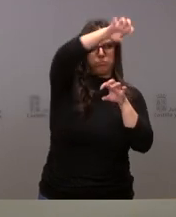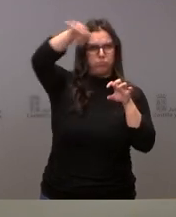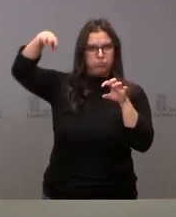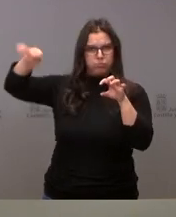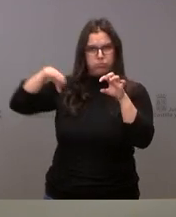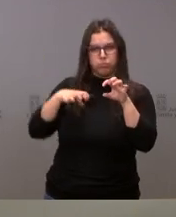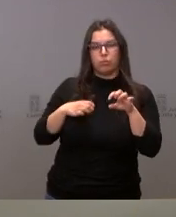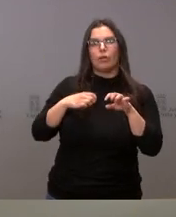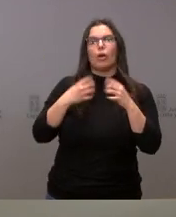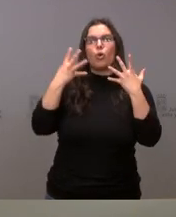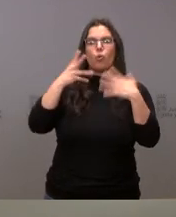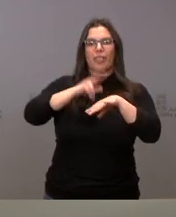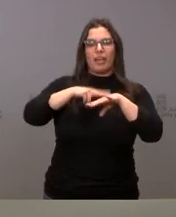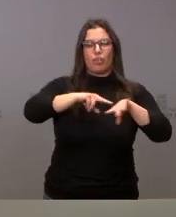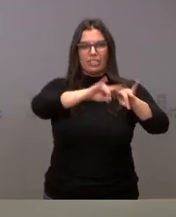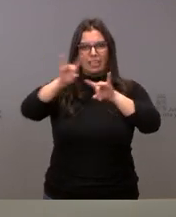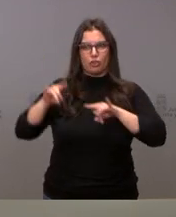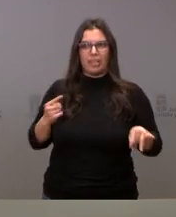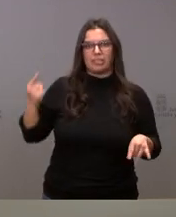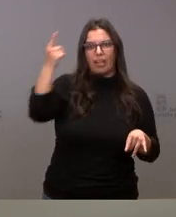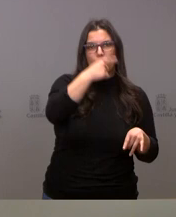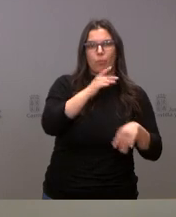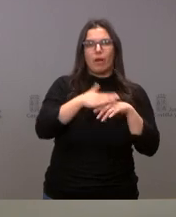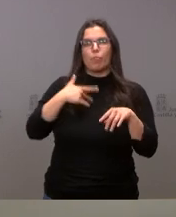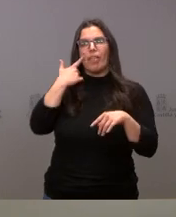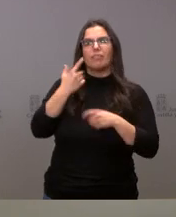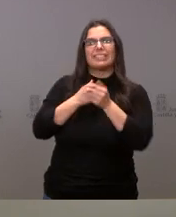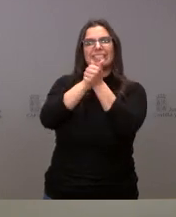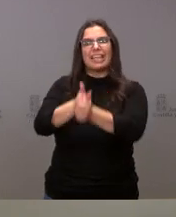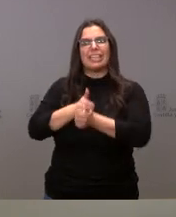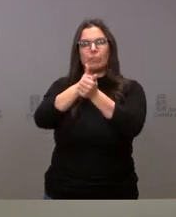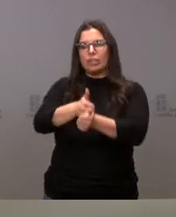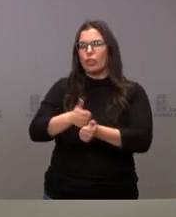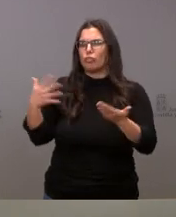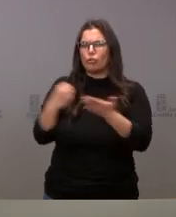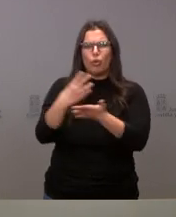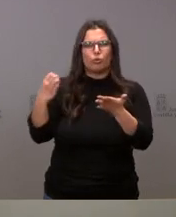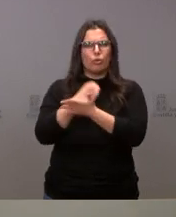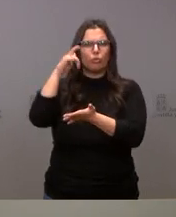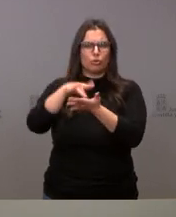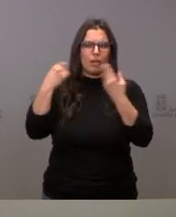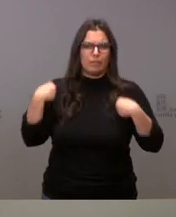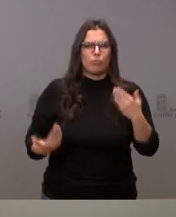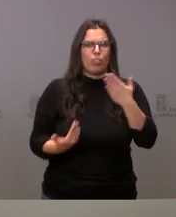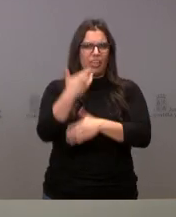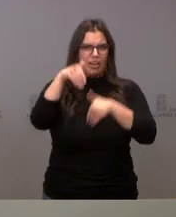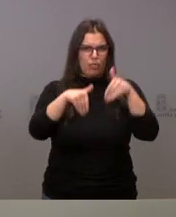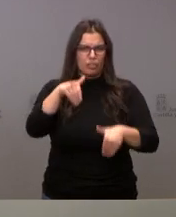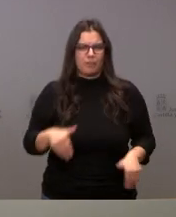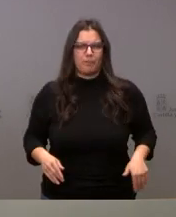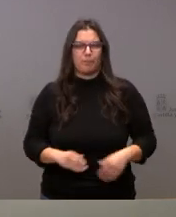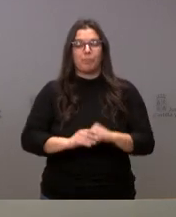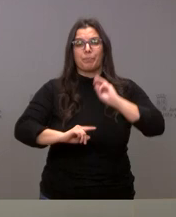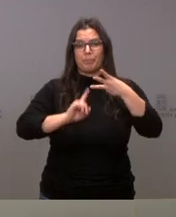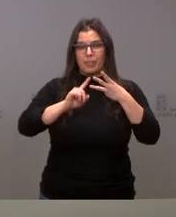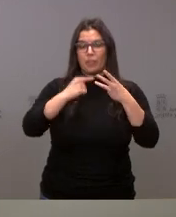una de las nueve delegaciones territoriales que permitirán hacer el seguimiento permanente de todo lo que ocurra en la jornada electoral. En tercer lugar,